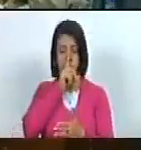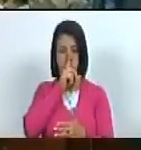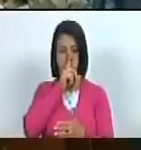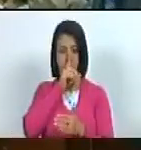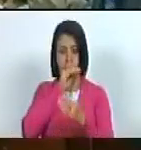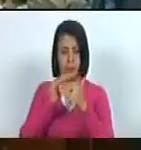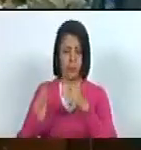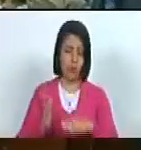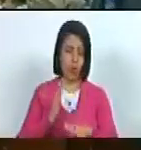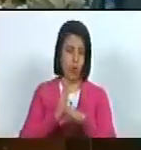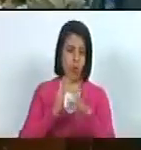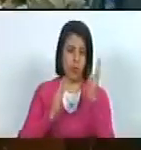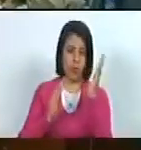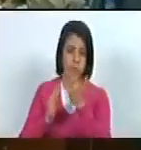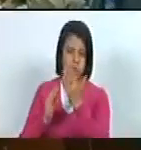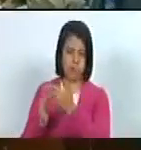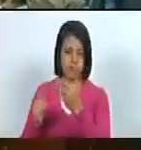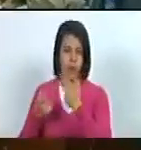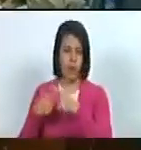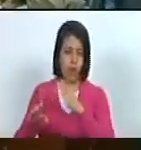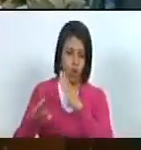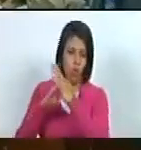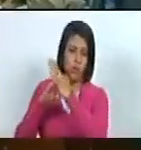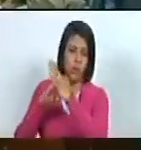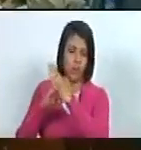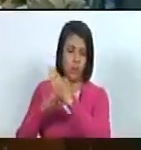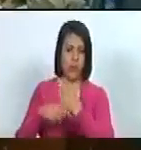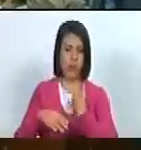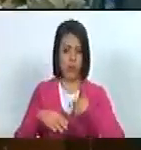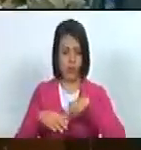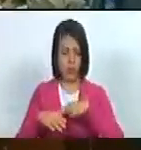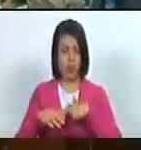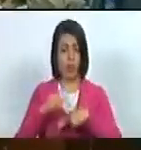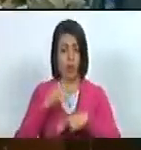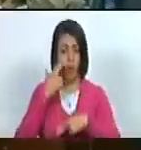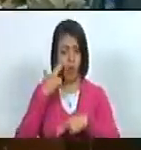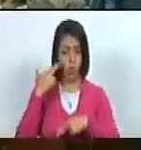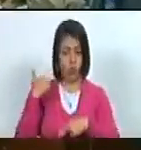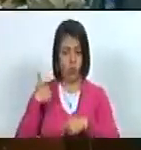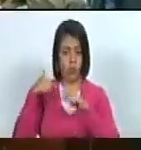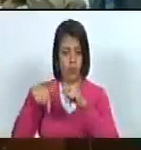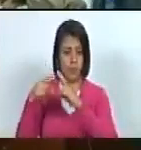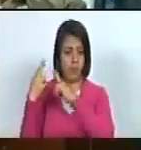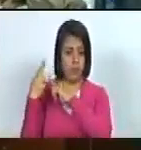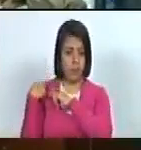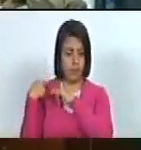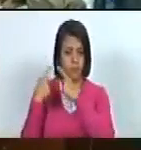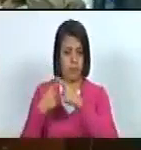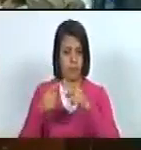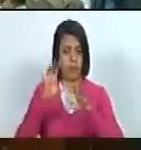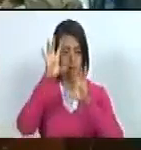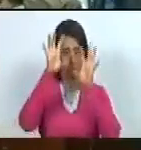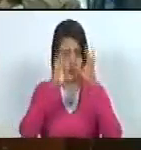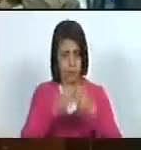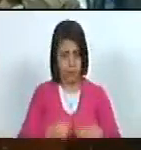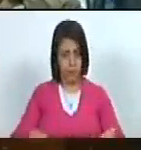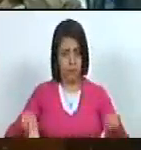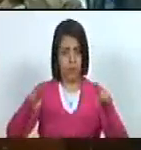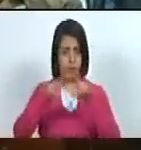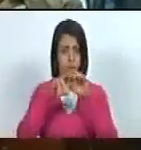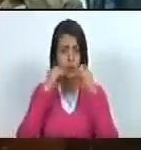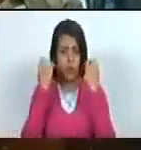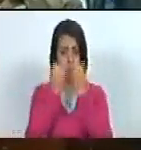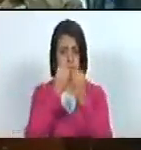días en contra de las sanciones en contra del bloqueo nos sentimos orgullosos de tener esos representantes en las Naciones Unidas y en los